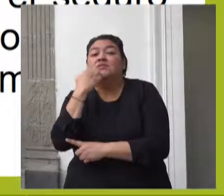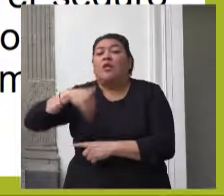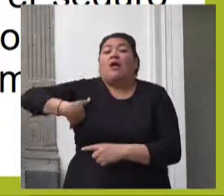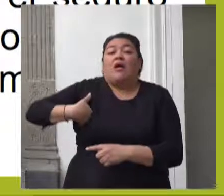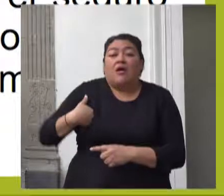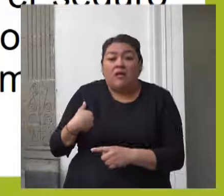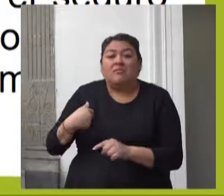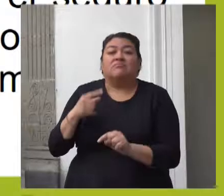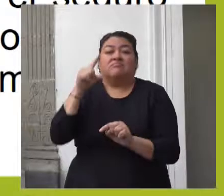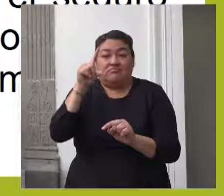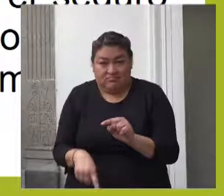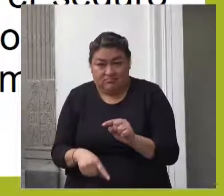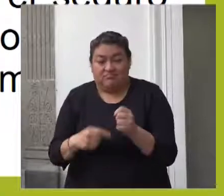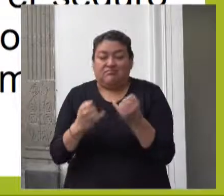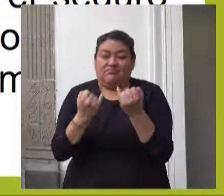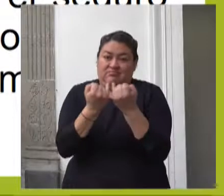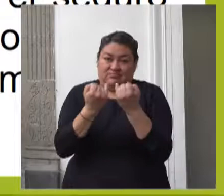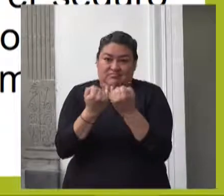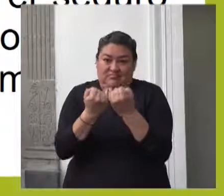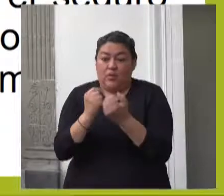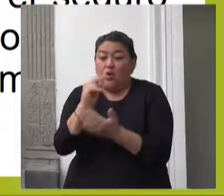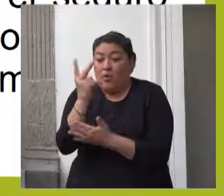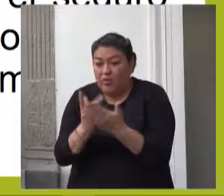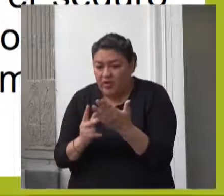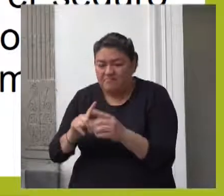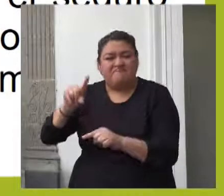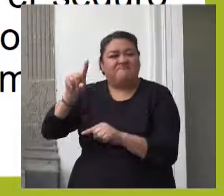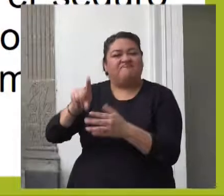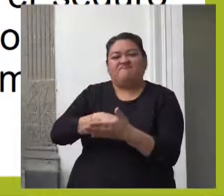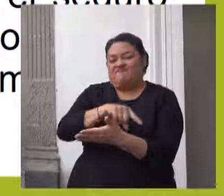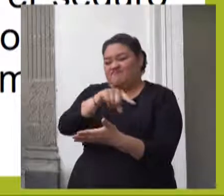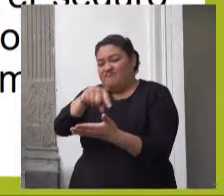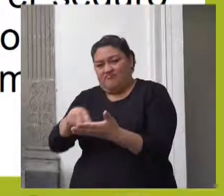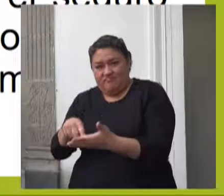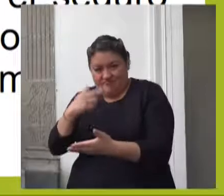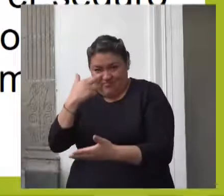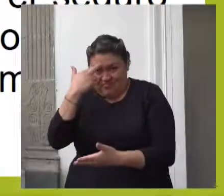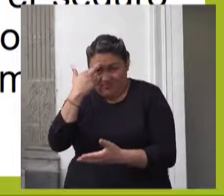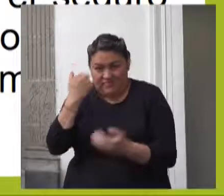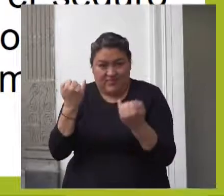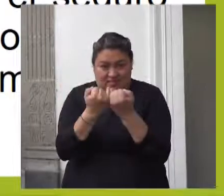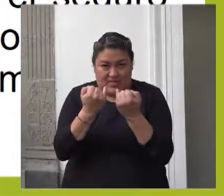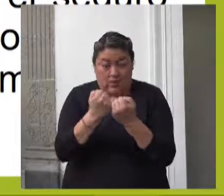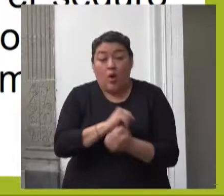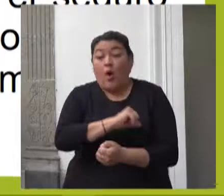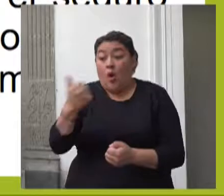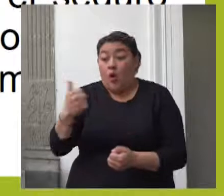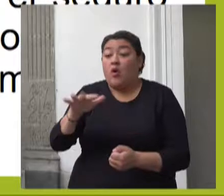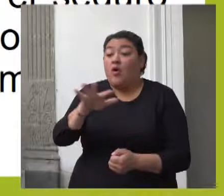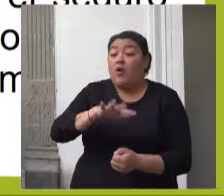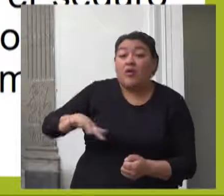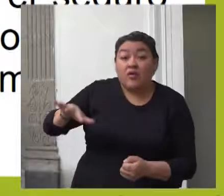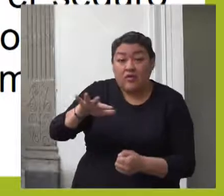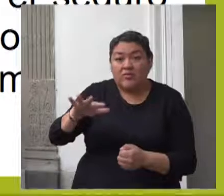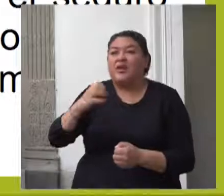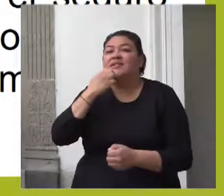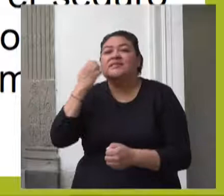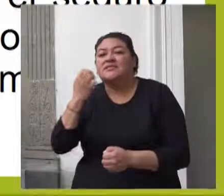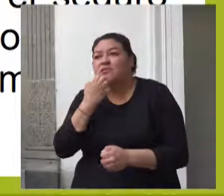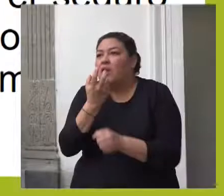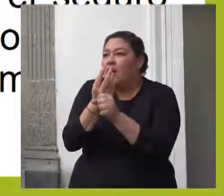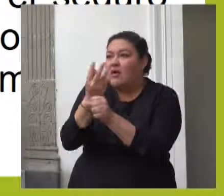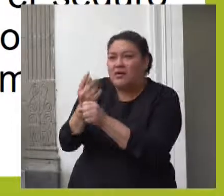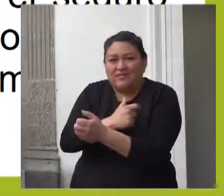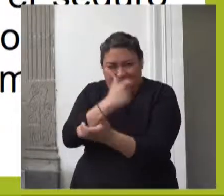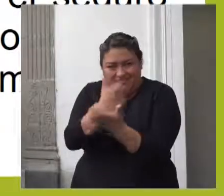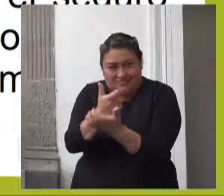la cancelación de este último por la eliminación del apoyo económico para infraestructura de estancias